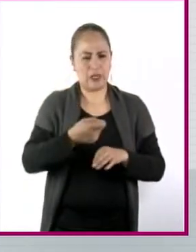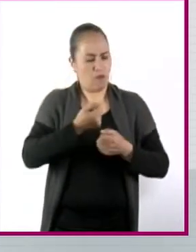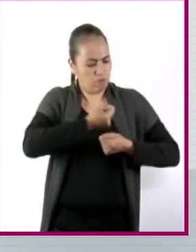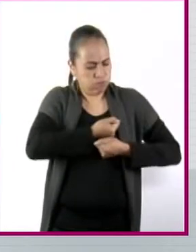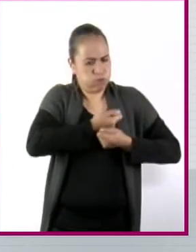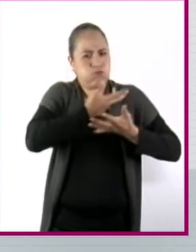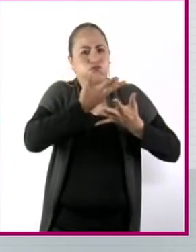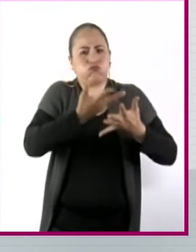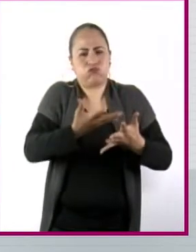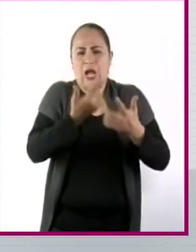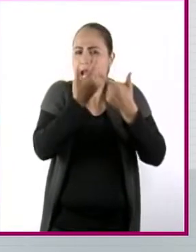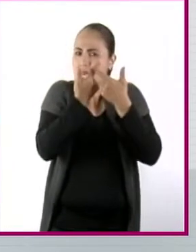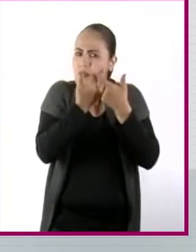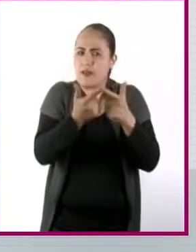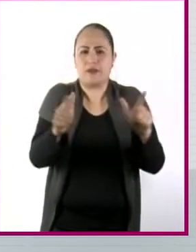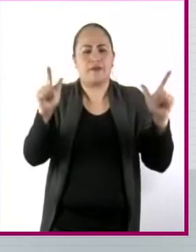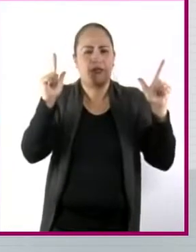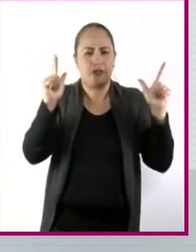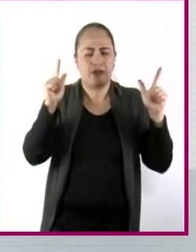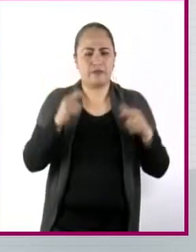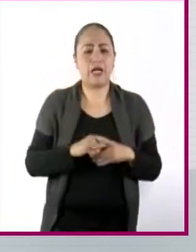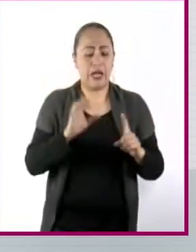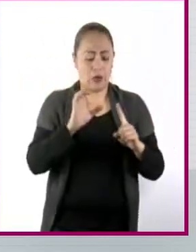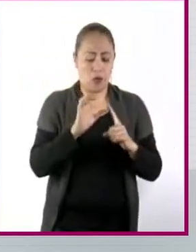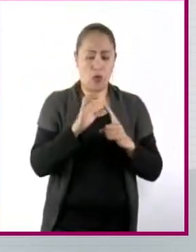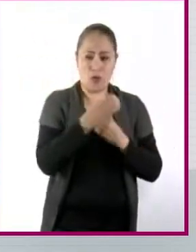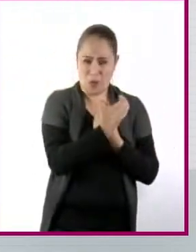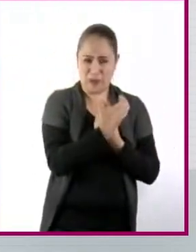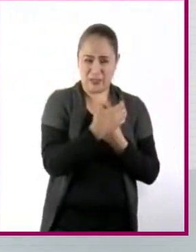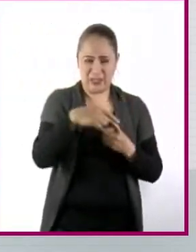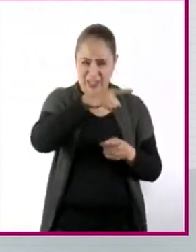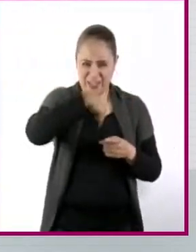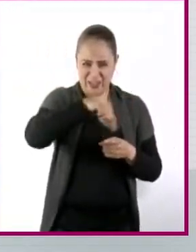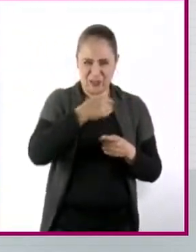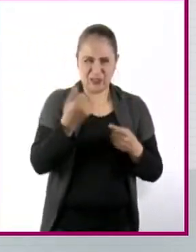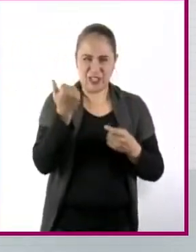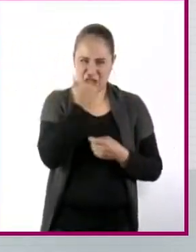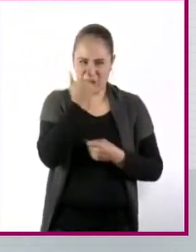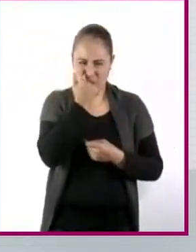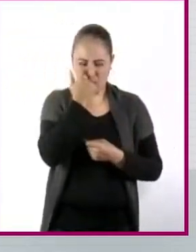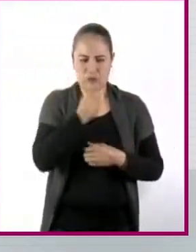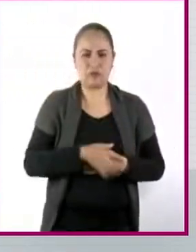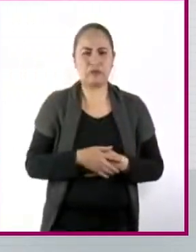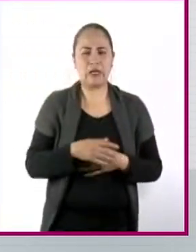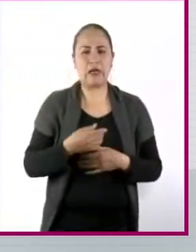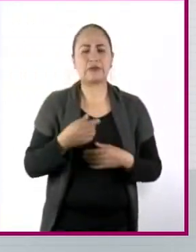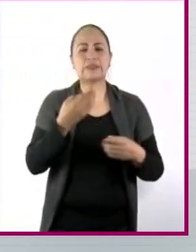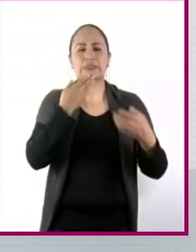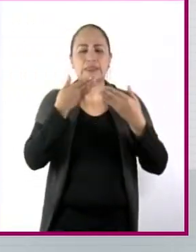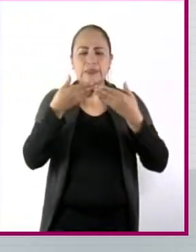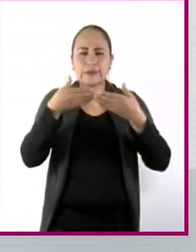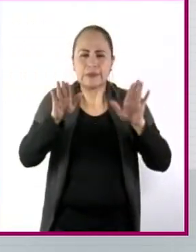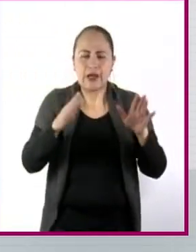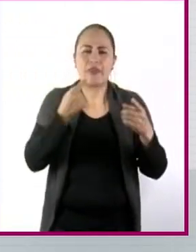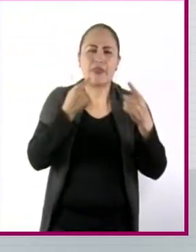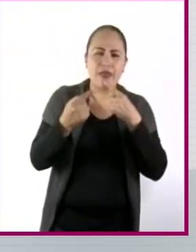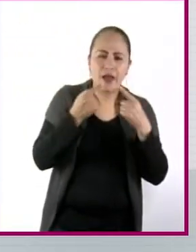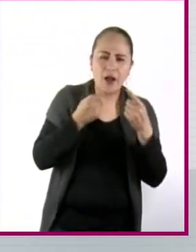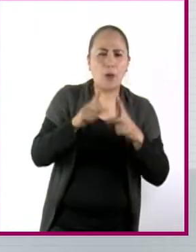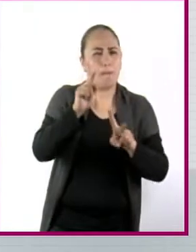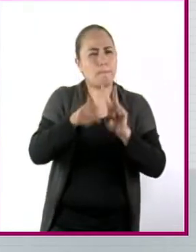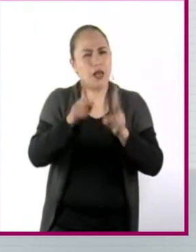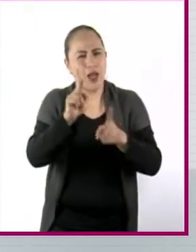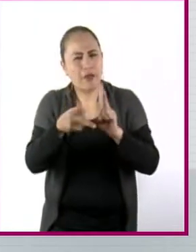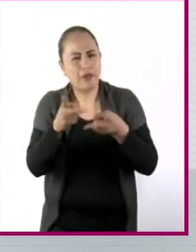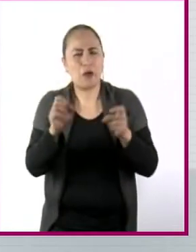O sea, creo que en este tipo de comités se abre mucho el diálogo, la conversación y el